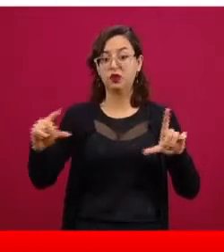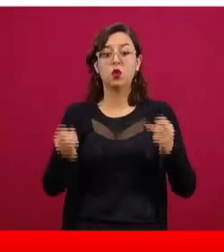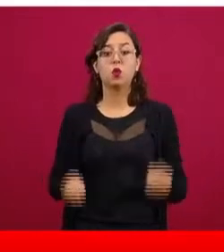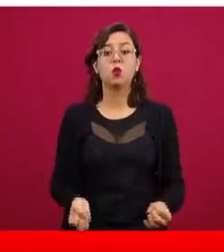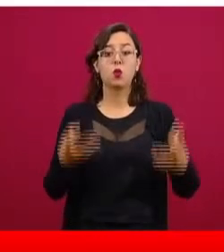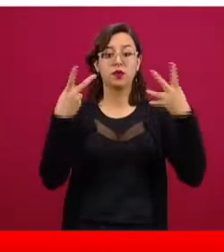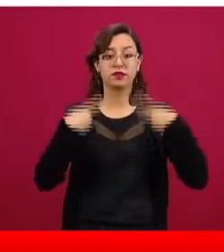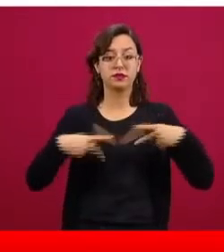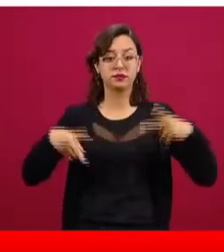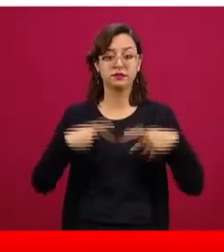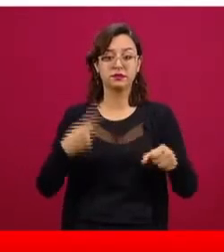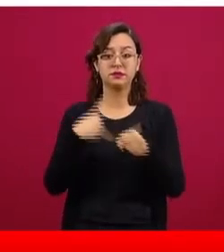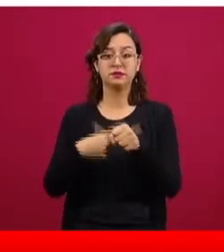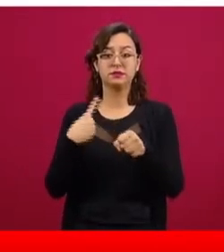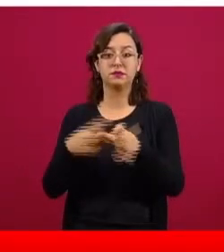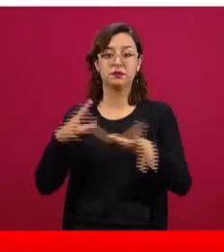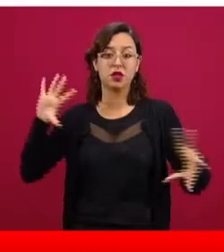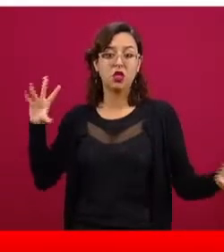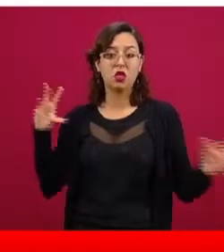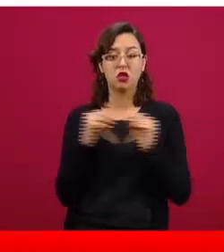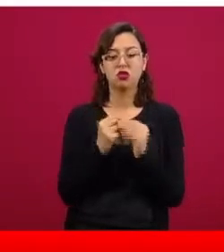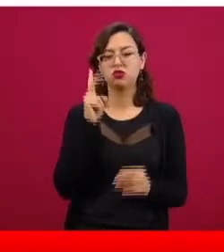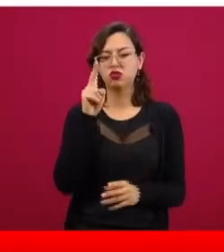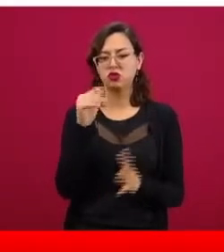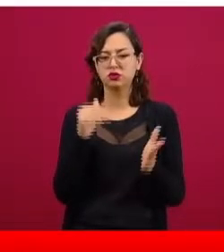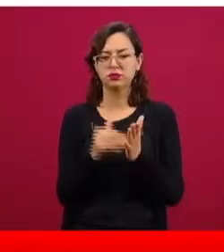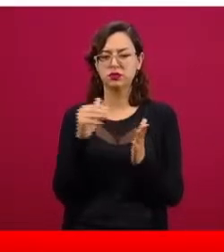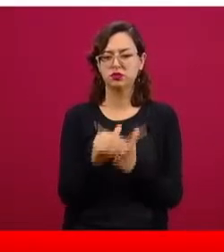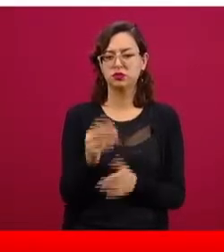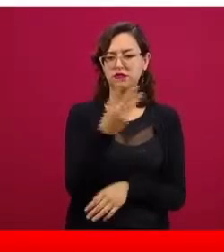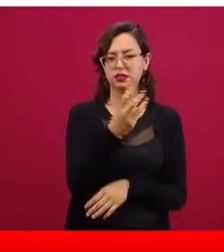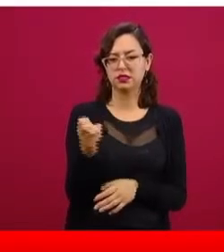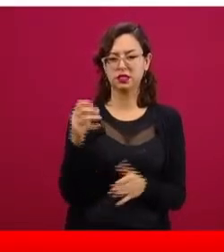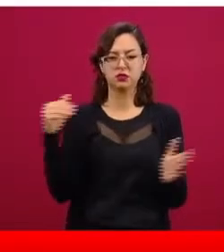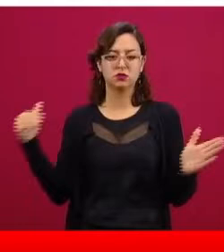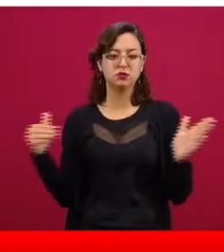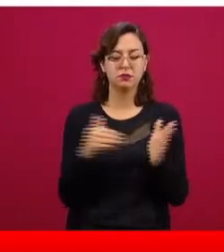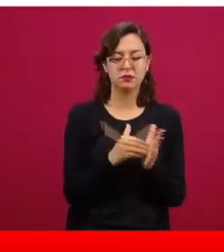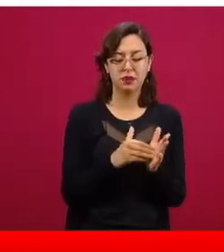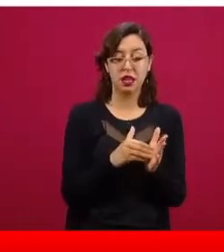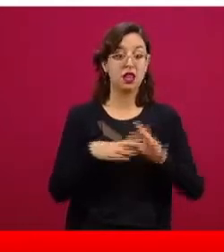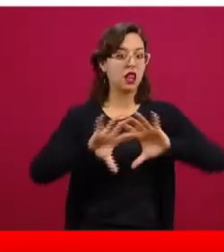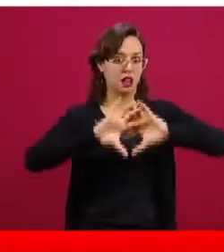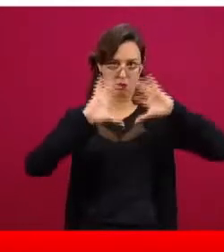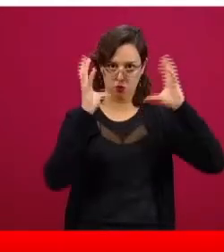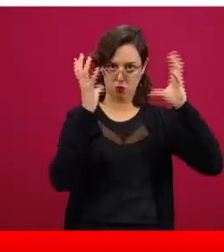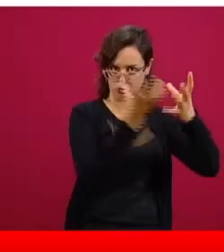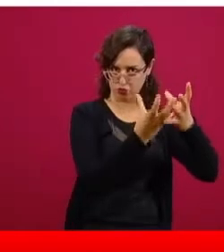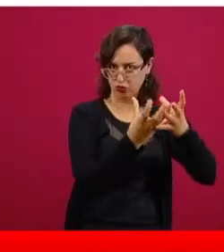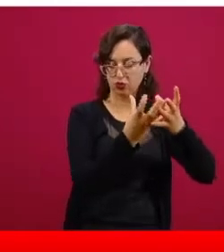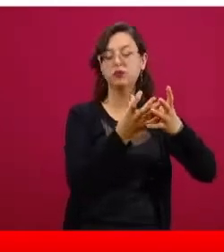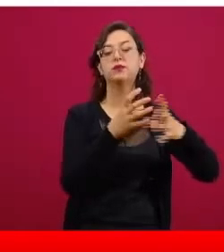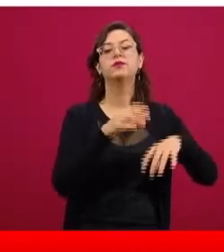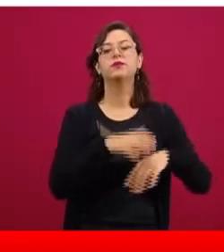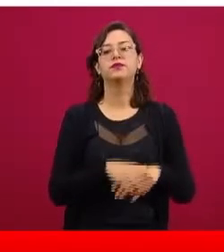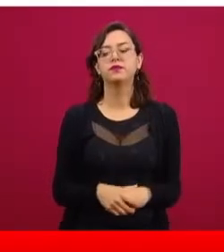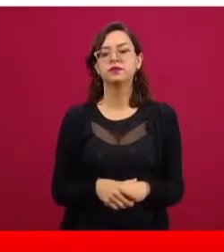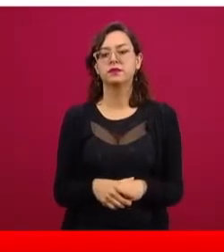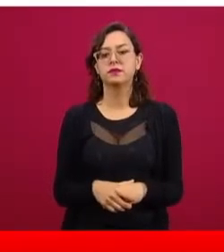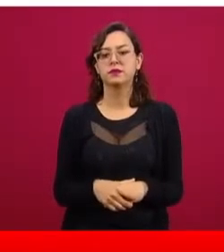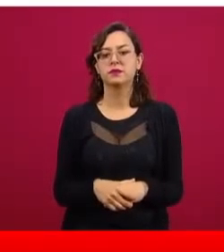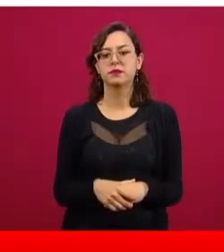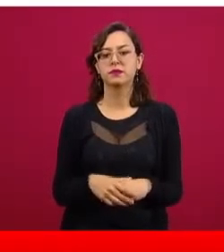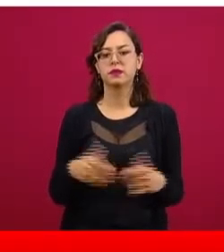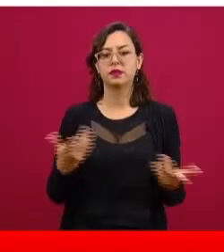de casos acumulados que ya superan los dos millones 300 mil en el mundo, en el mundo y estos son los casos que han